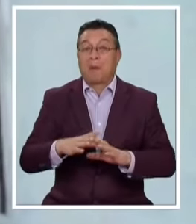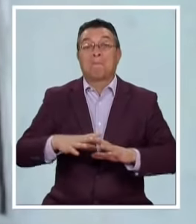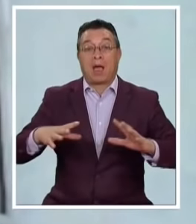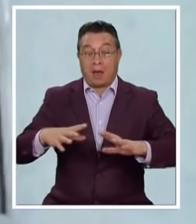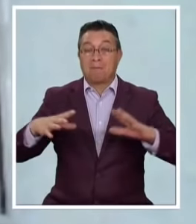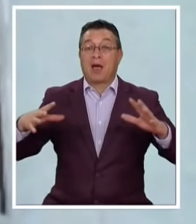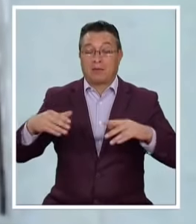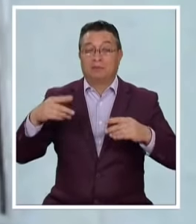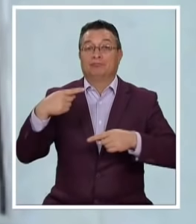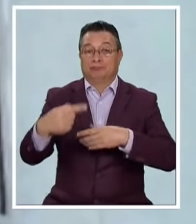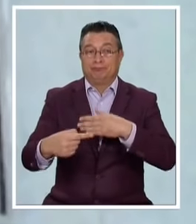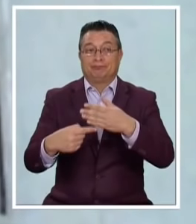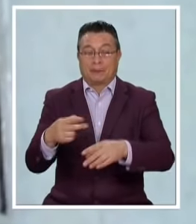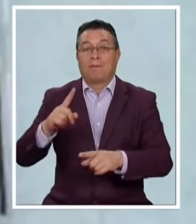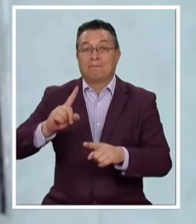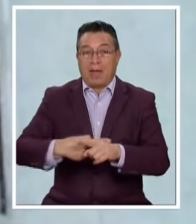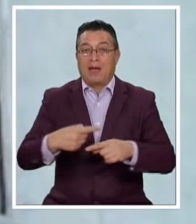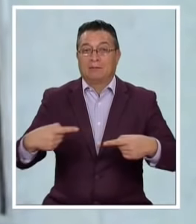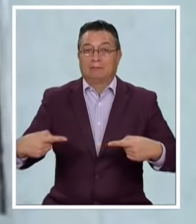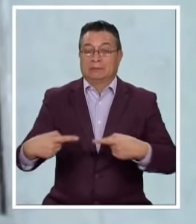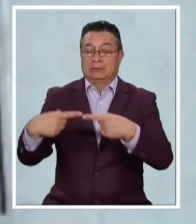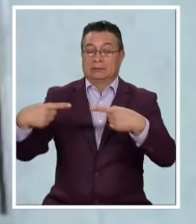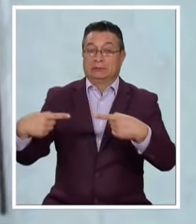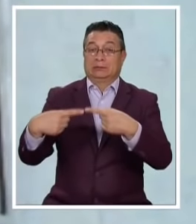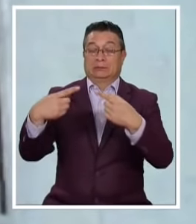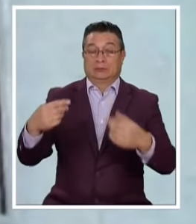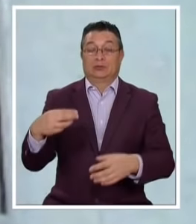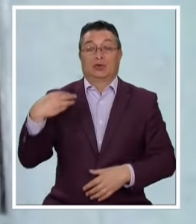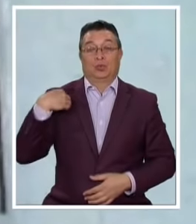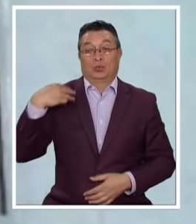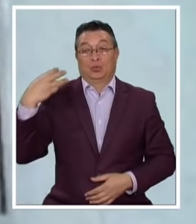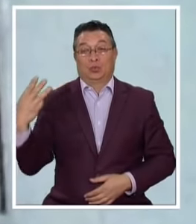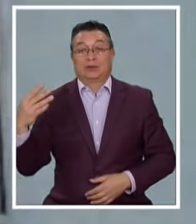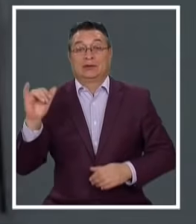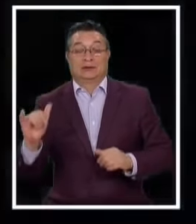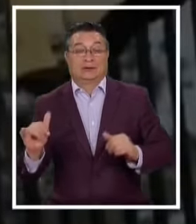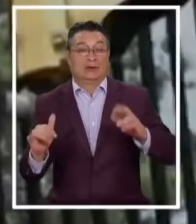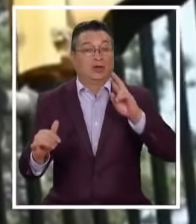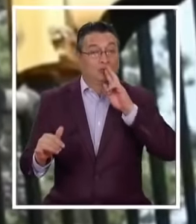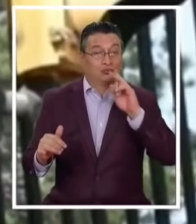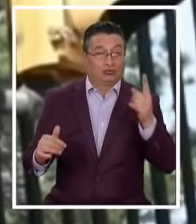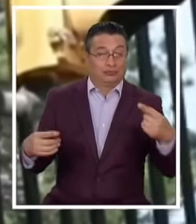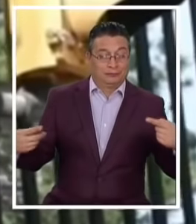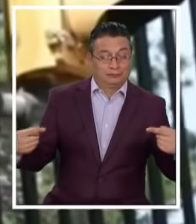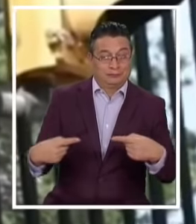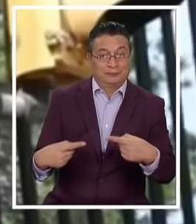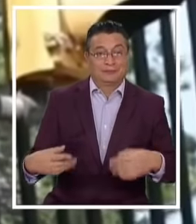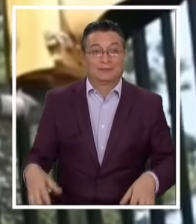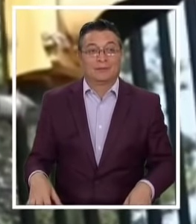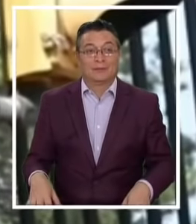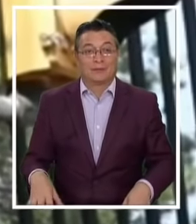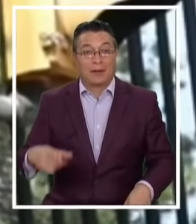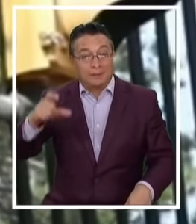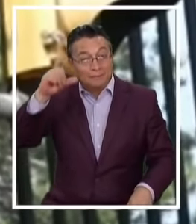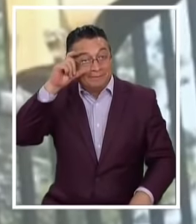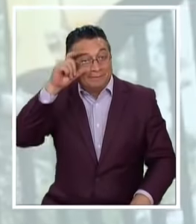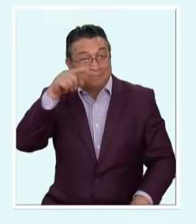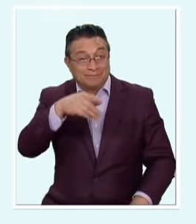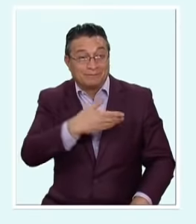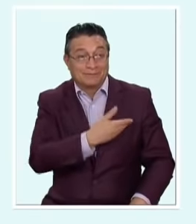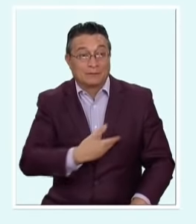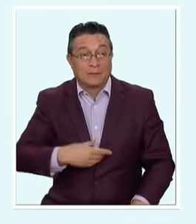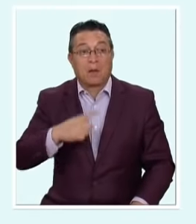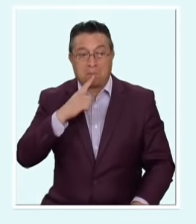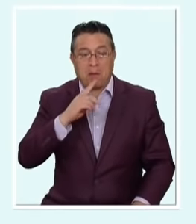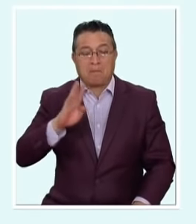episodios En los cuales Se vuelva a tensionar La relación Entre Washington Y Moscú Joe Biden Está cumpliendo Así